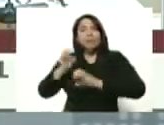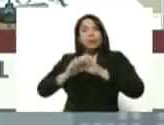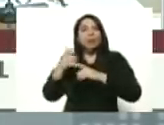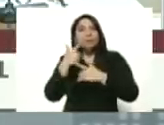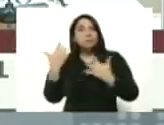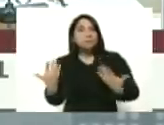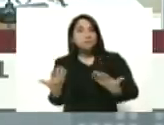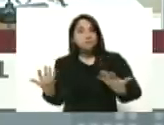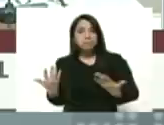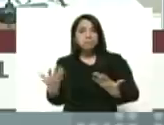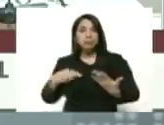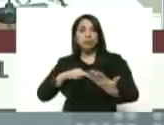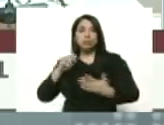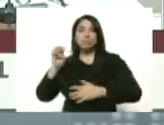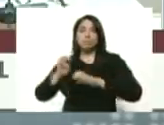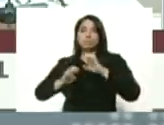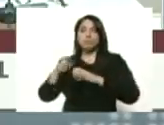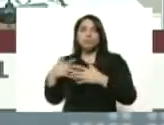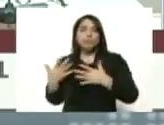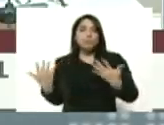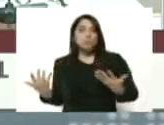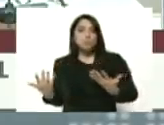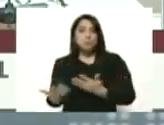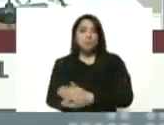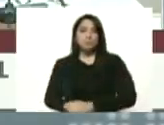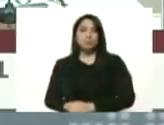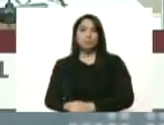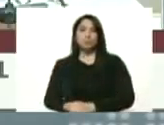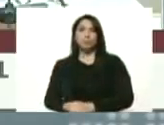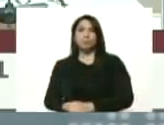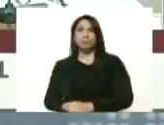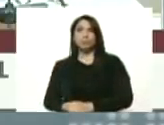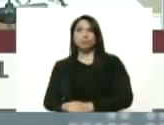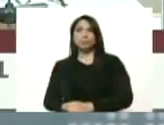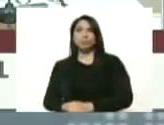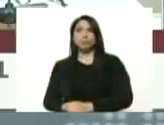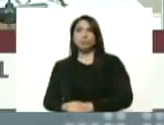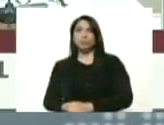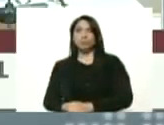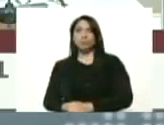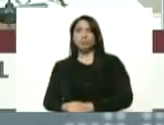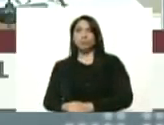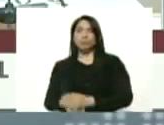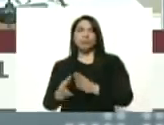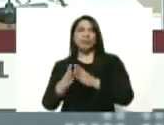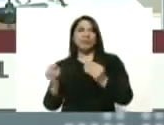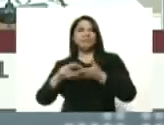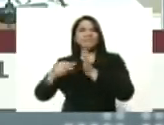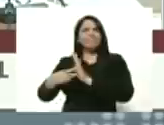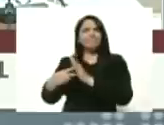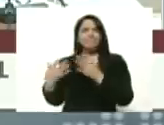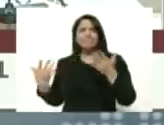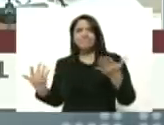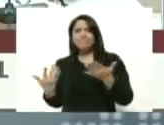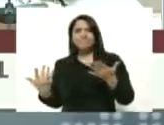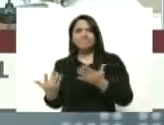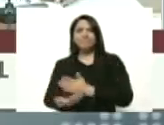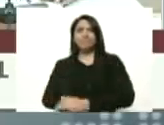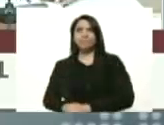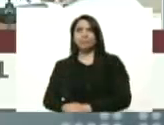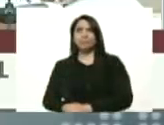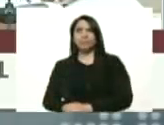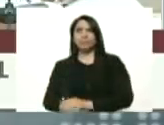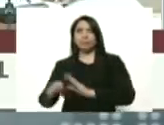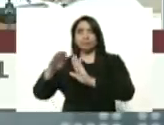estamos evaluando estamos evaluando todo lo que tiene que ver con